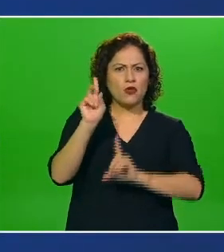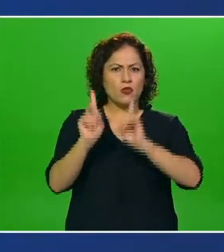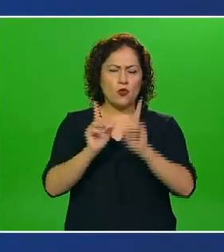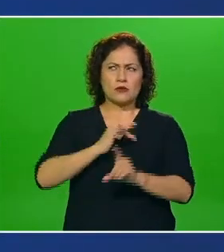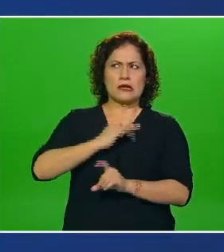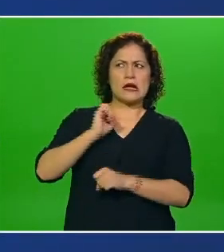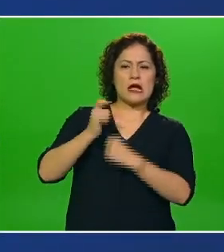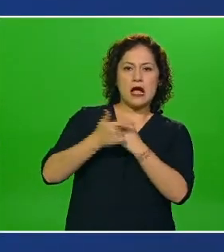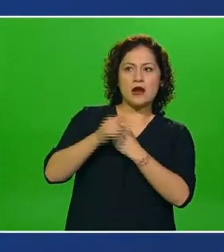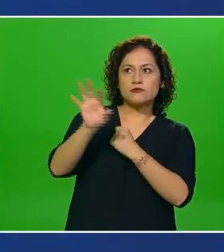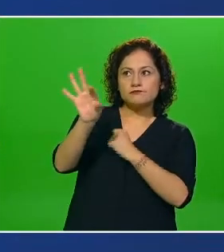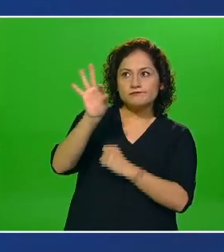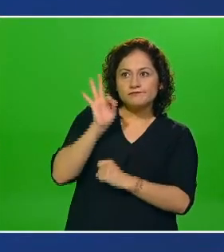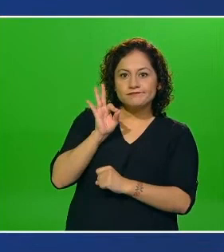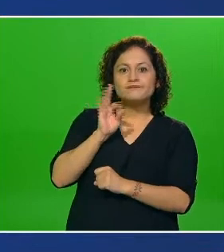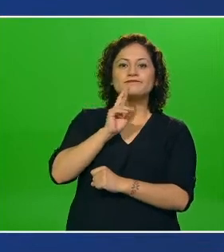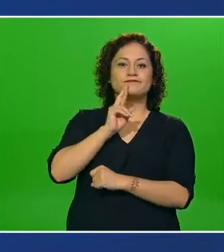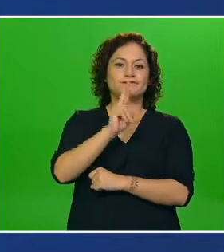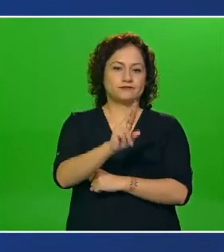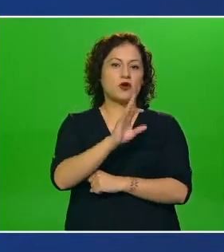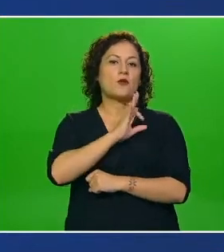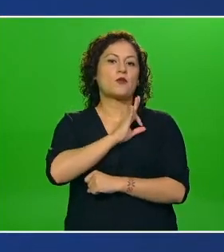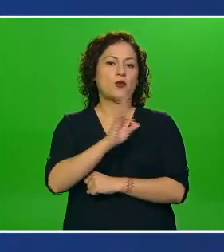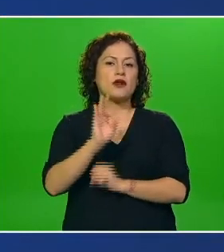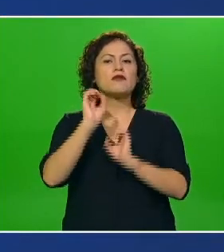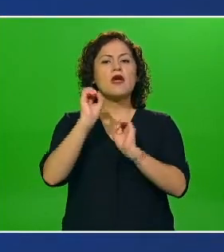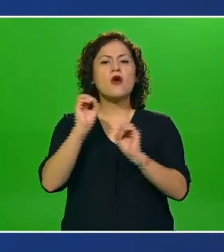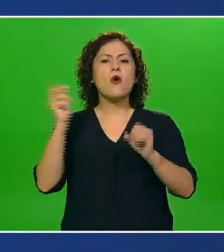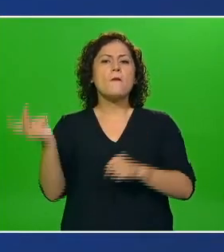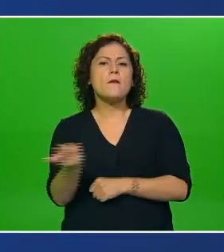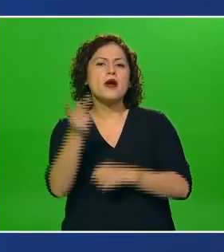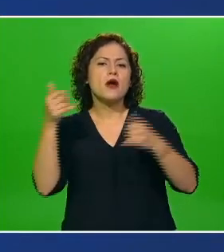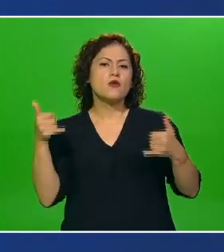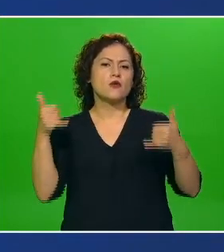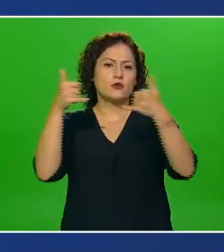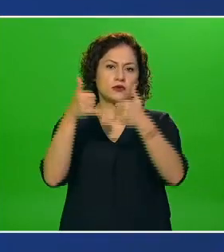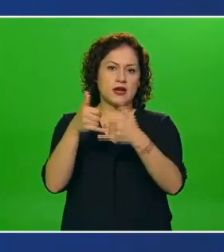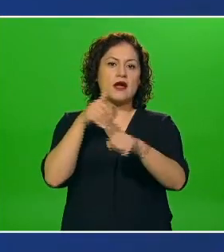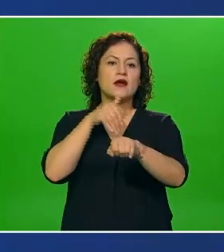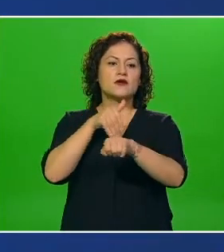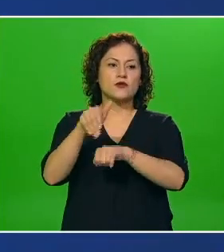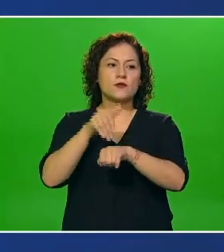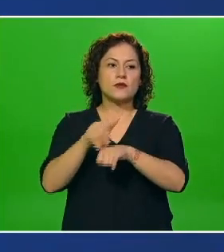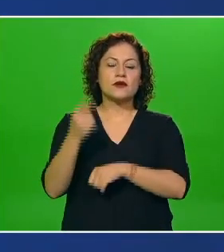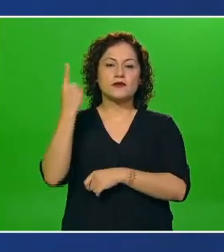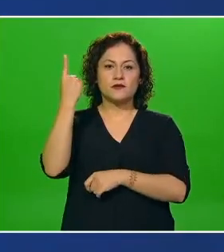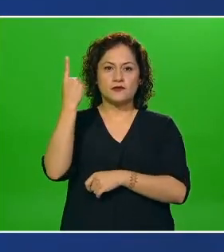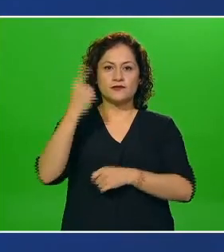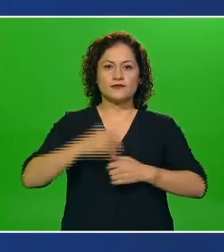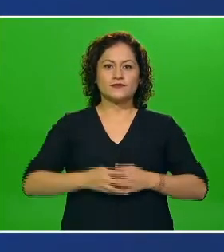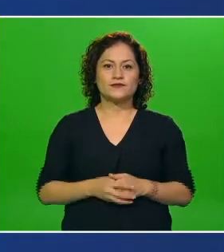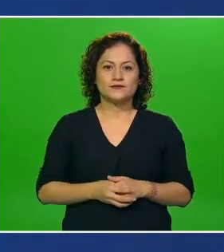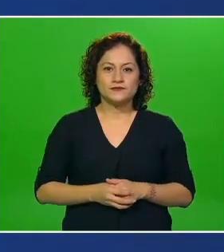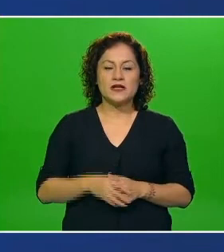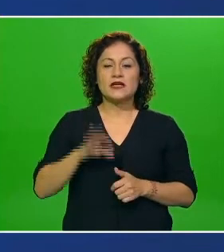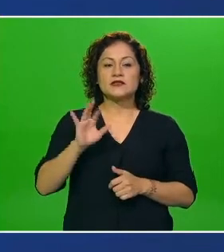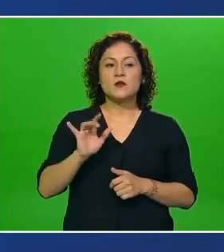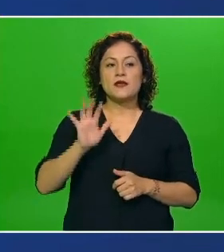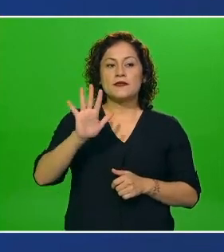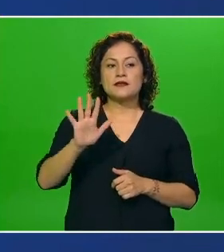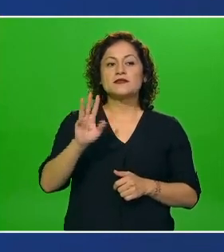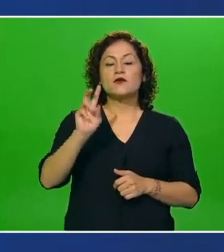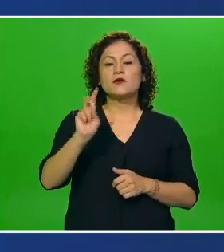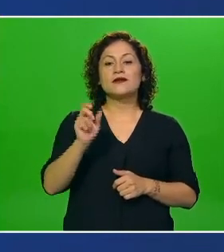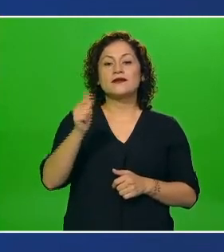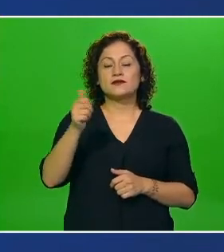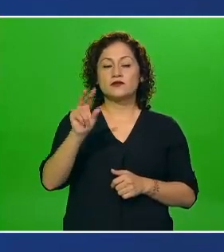duda que ustedes puedan tener en relación a la vacunación 55 36 84 03 70